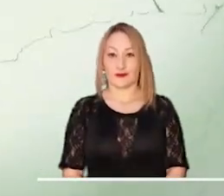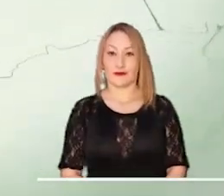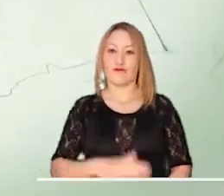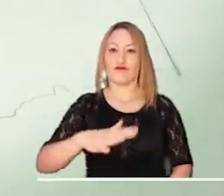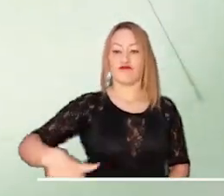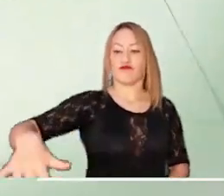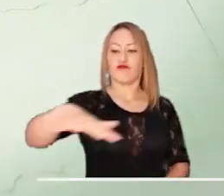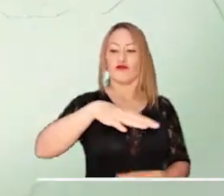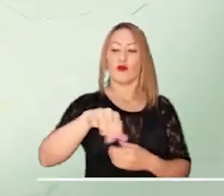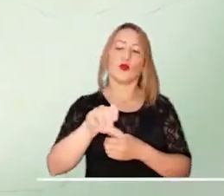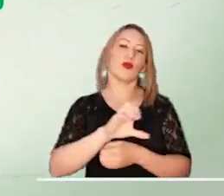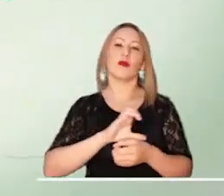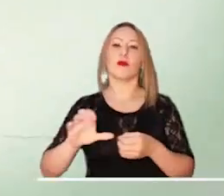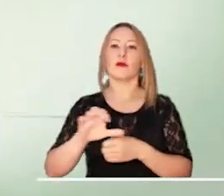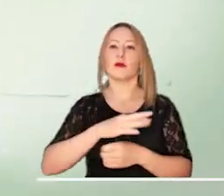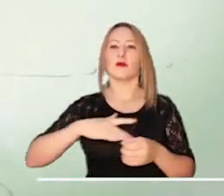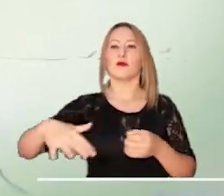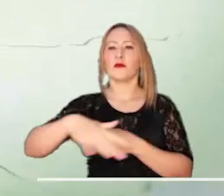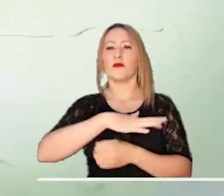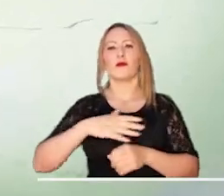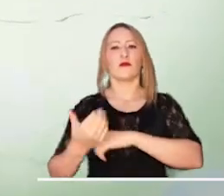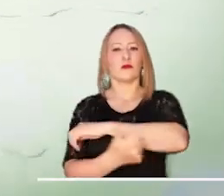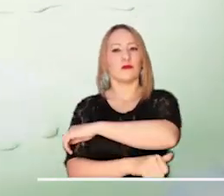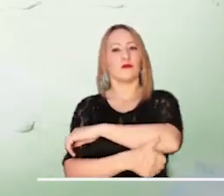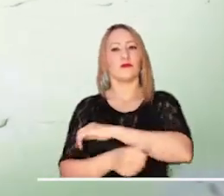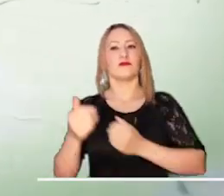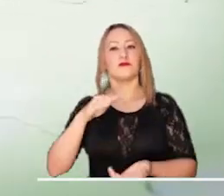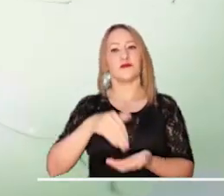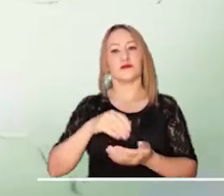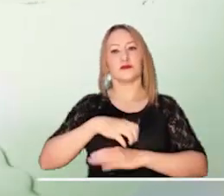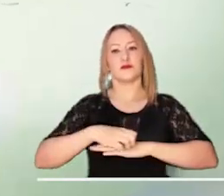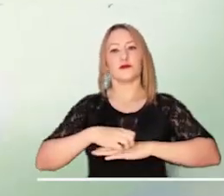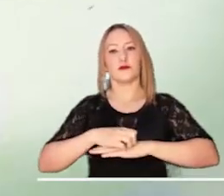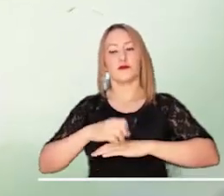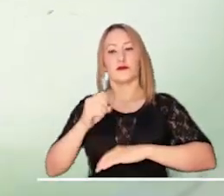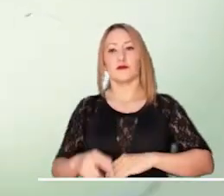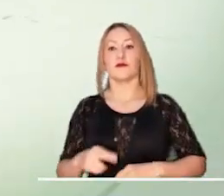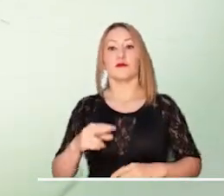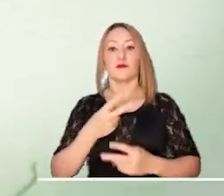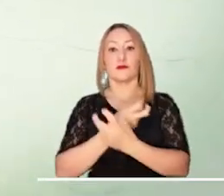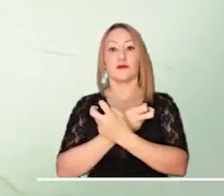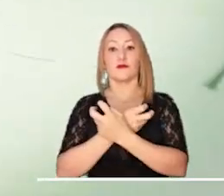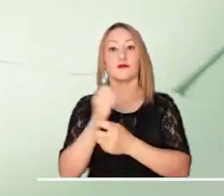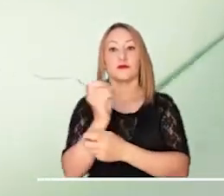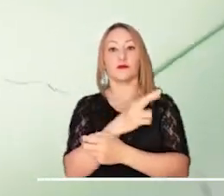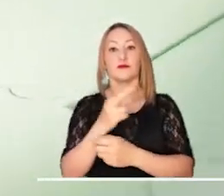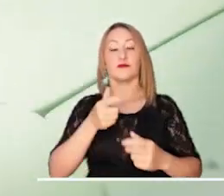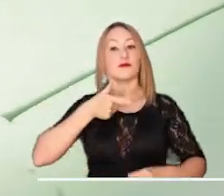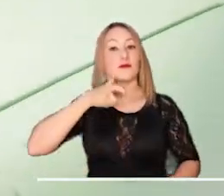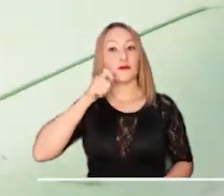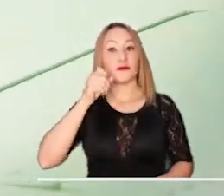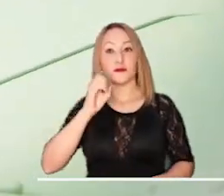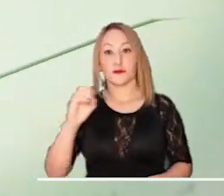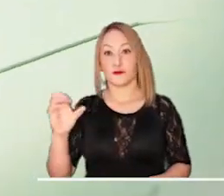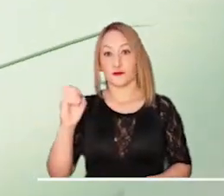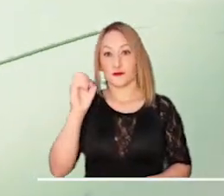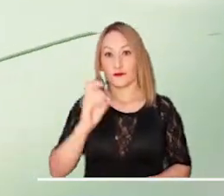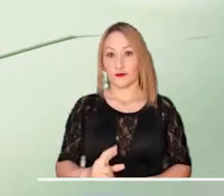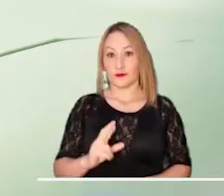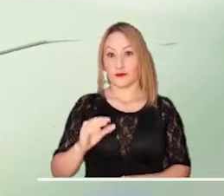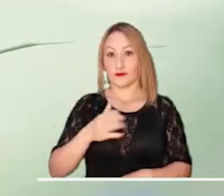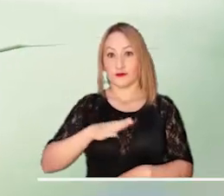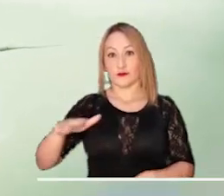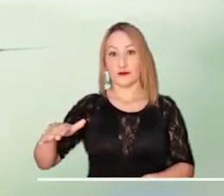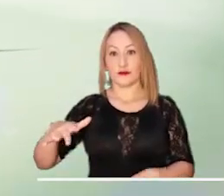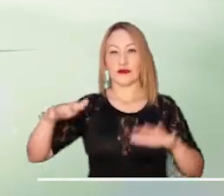y noroccidente de Nariño. En amplios sectores de Cundinamarca y Boyacá, así como en el centro de Tolima, sur de Huila, oriente de